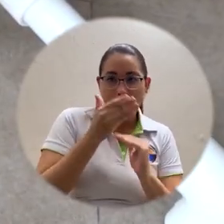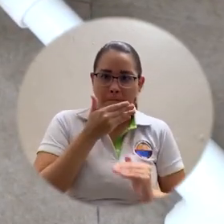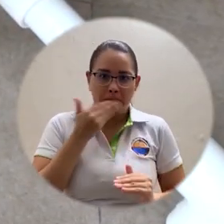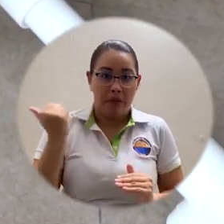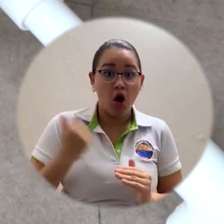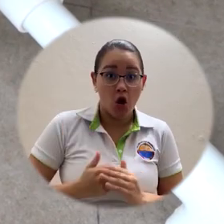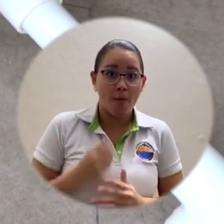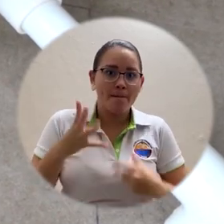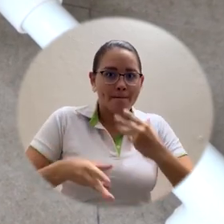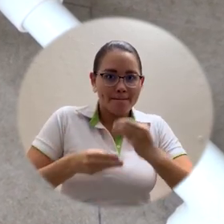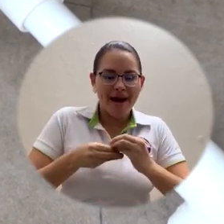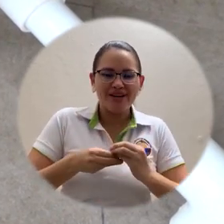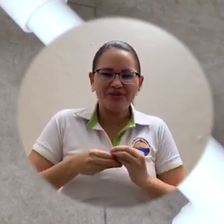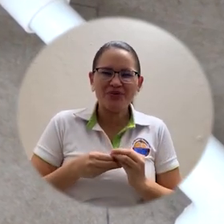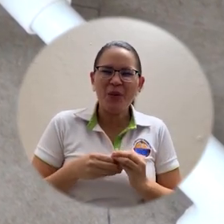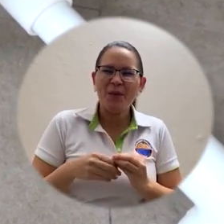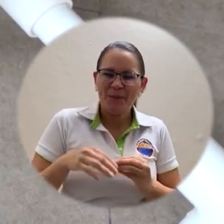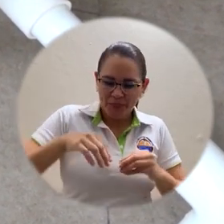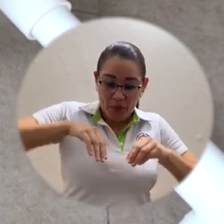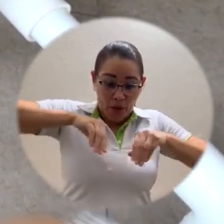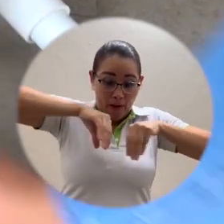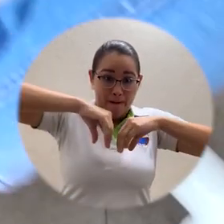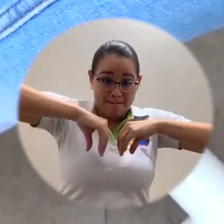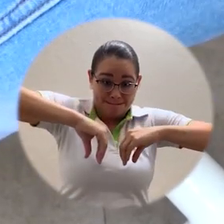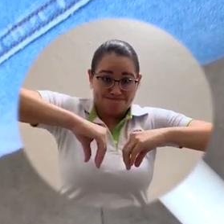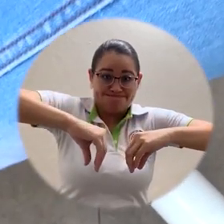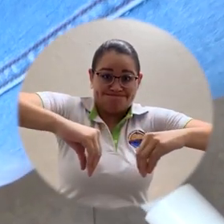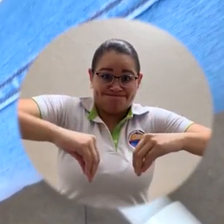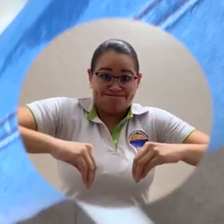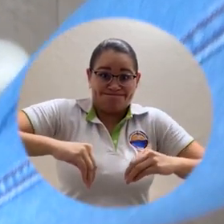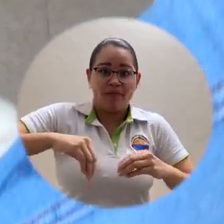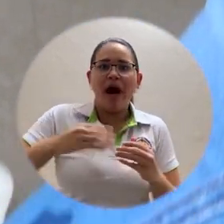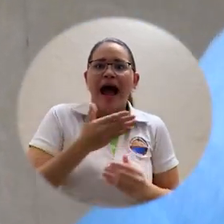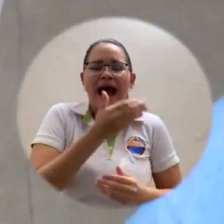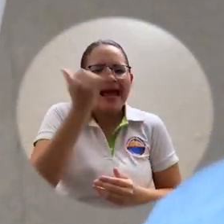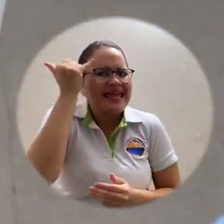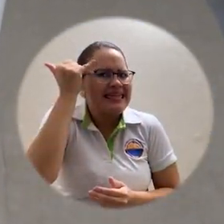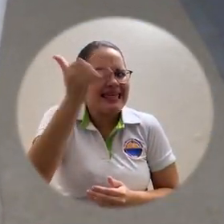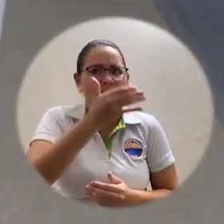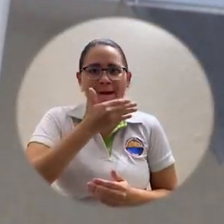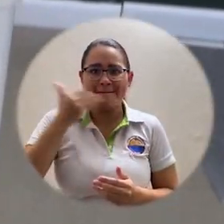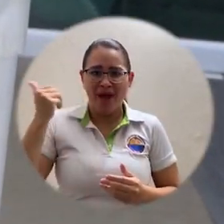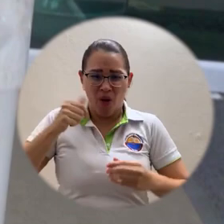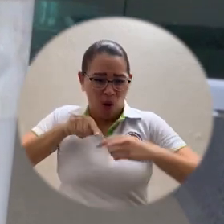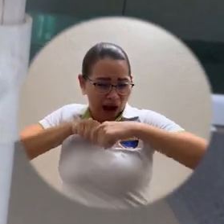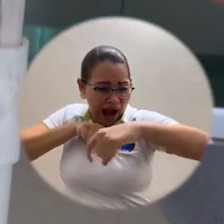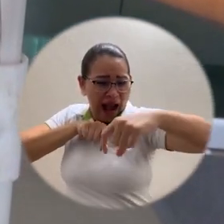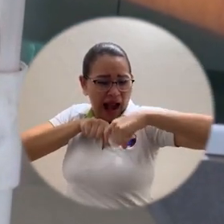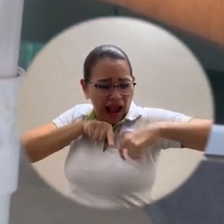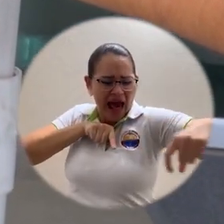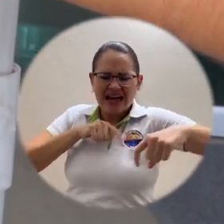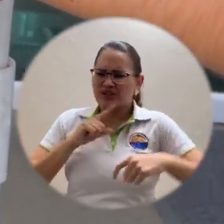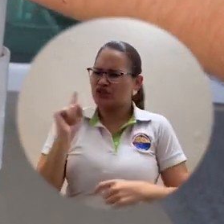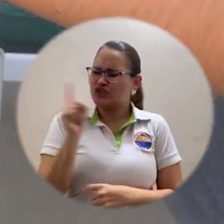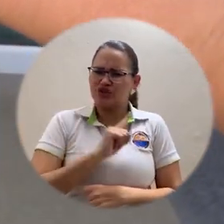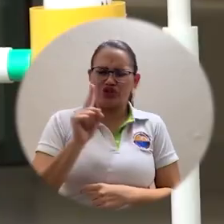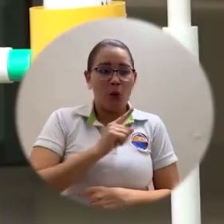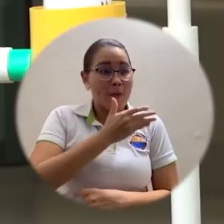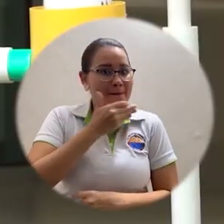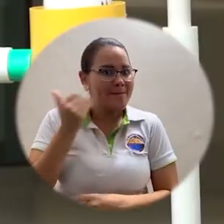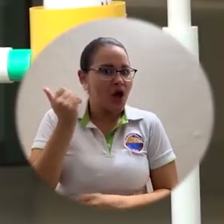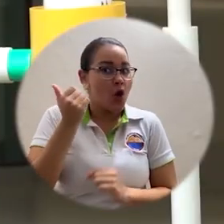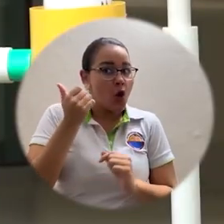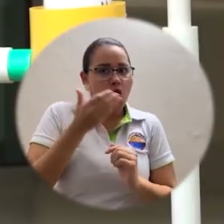parte inferior, en la superficie de las patas, rediseñamos eso en ahorrar costos porque el diseño original era